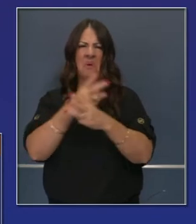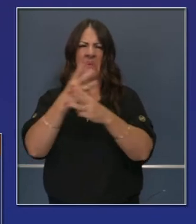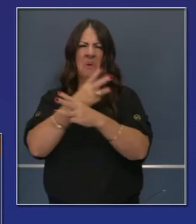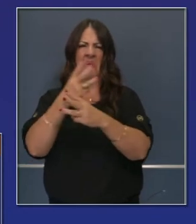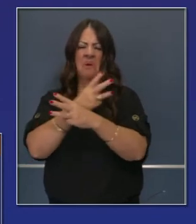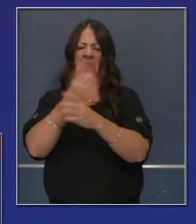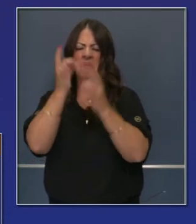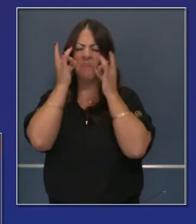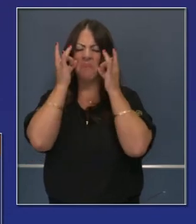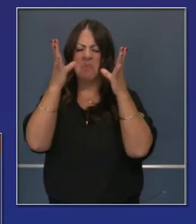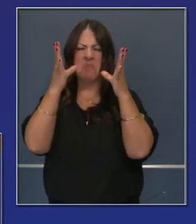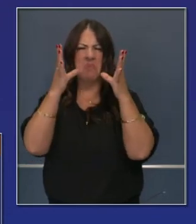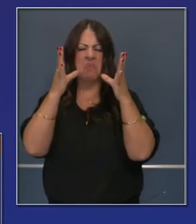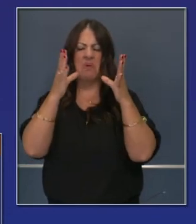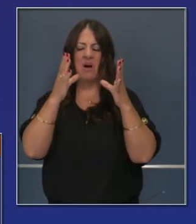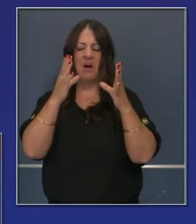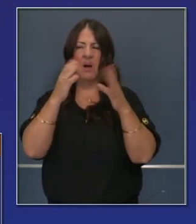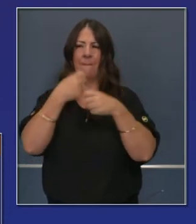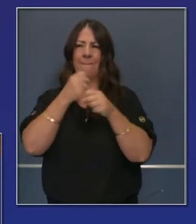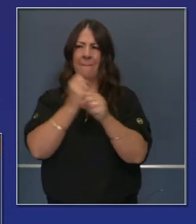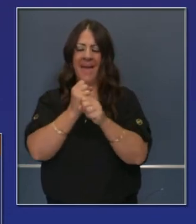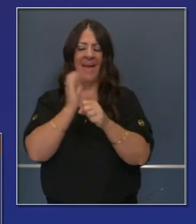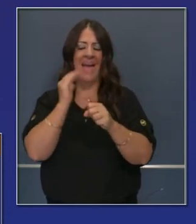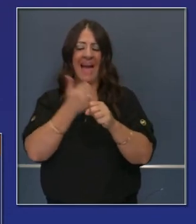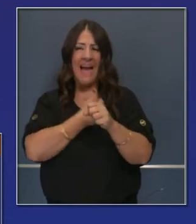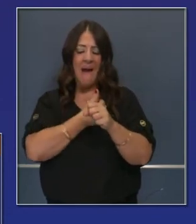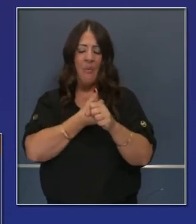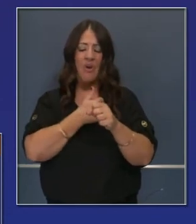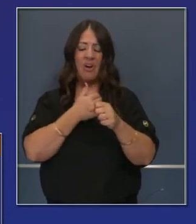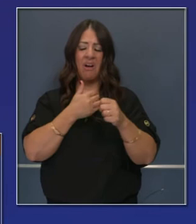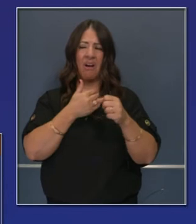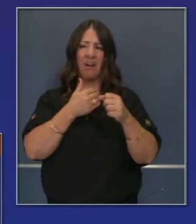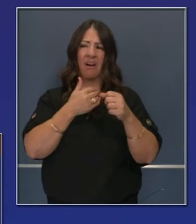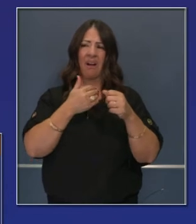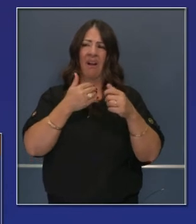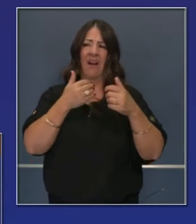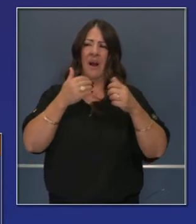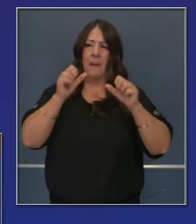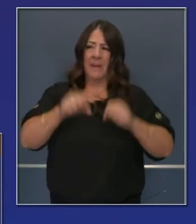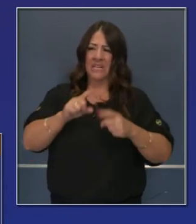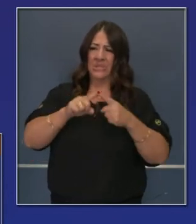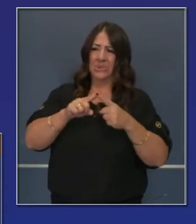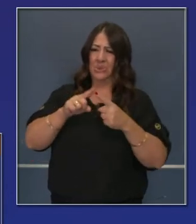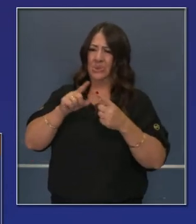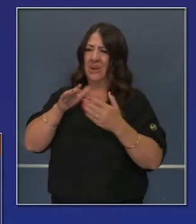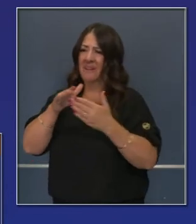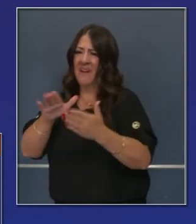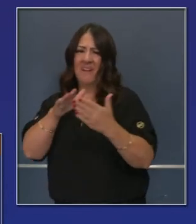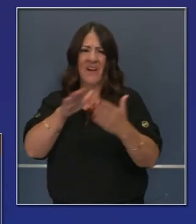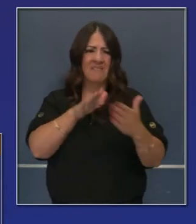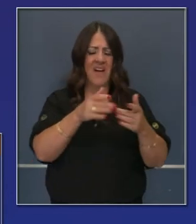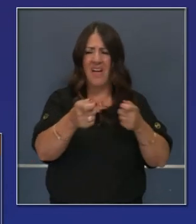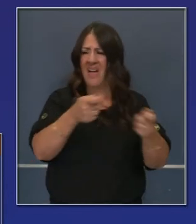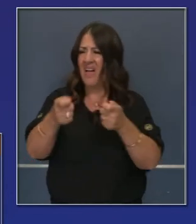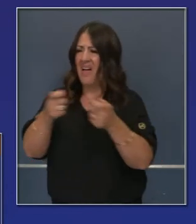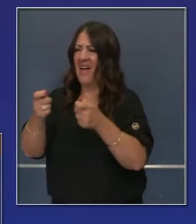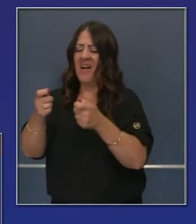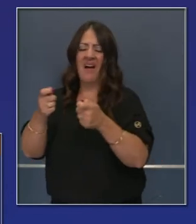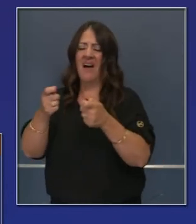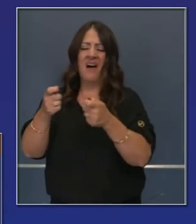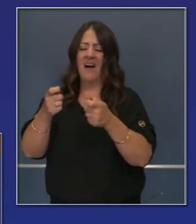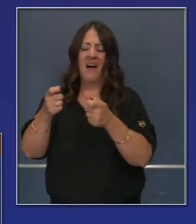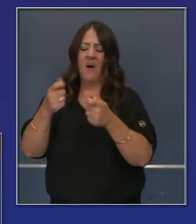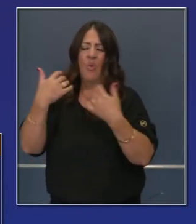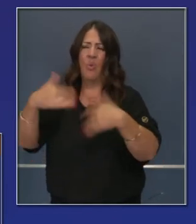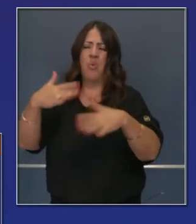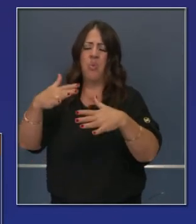es tal que solamente ha hecho que los retos sean peores en las condiciones que la madre naturaleza